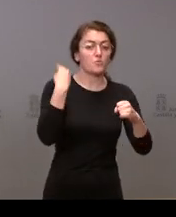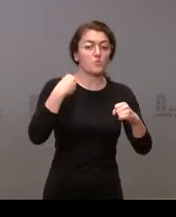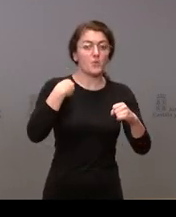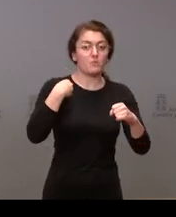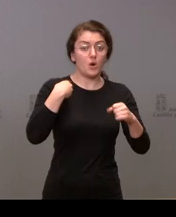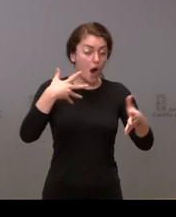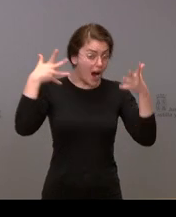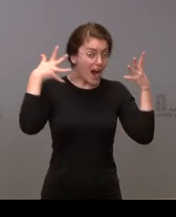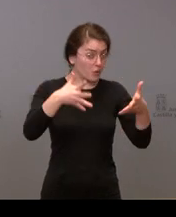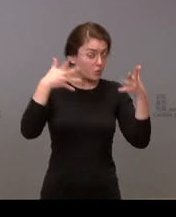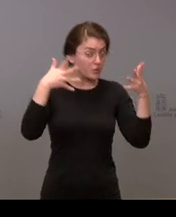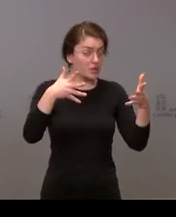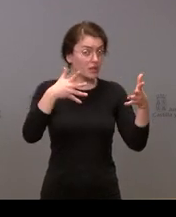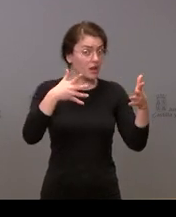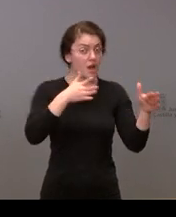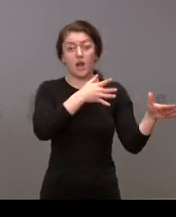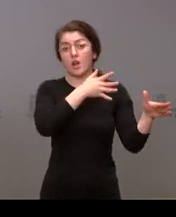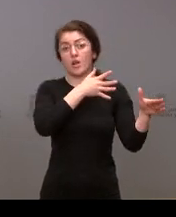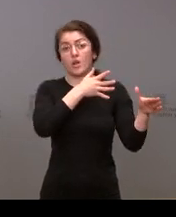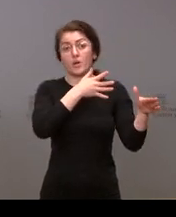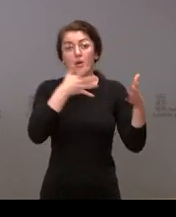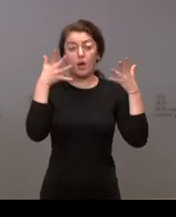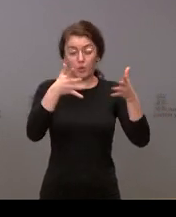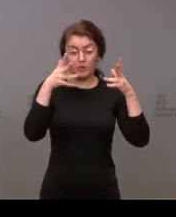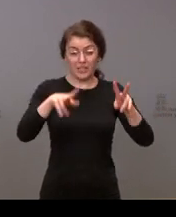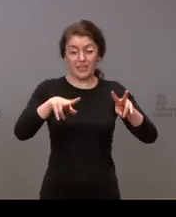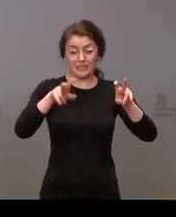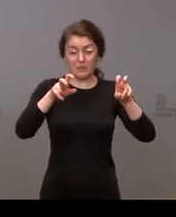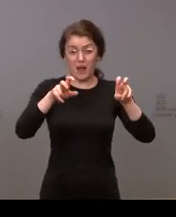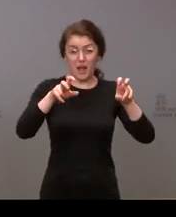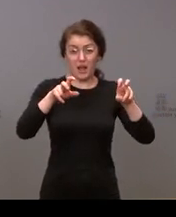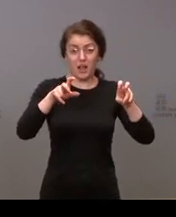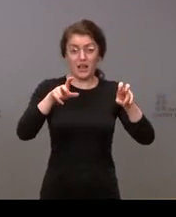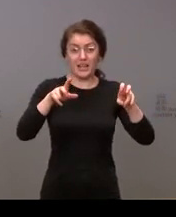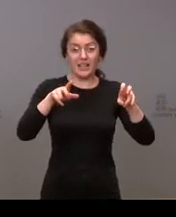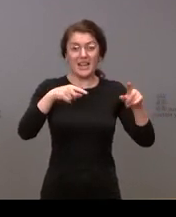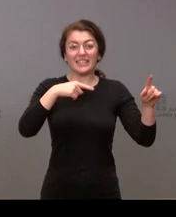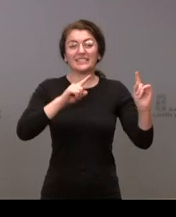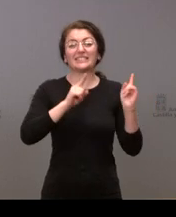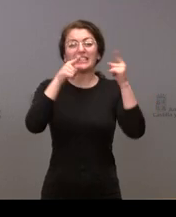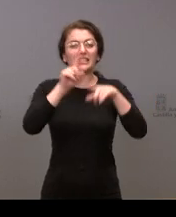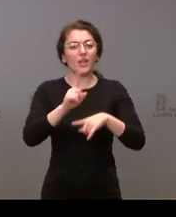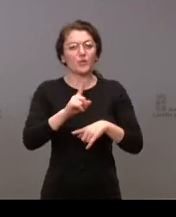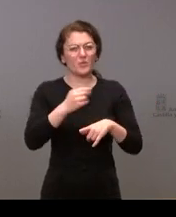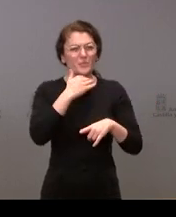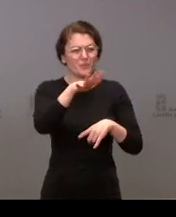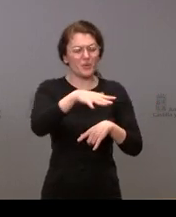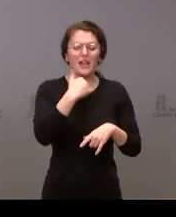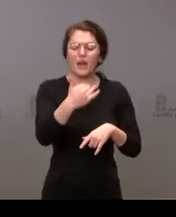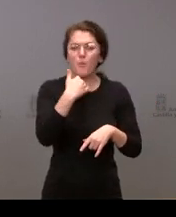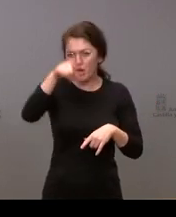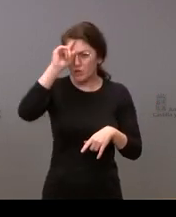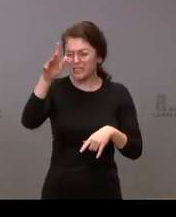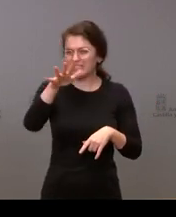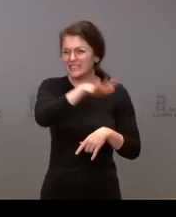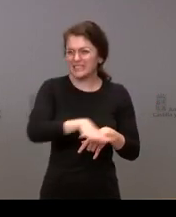se vayan a los a los del concurso de traslados es de es de Zamora no sé cómo está la situación en la provincia